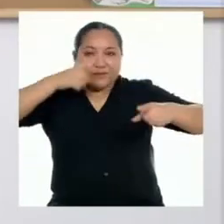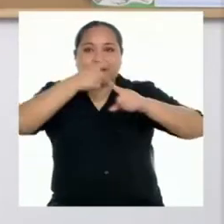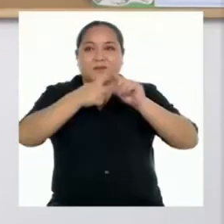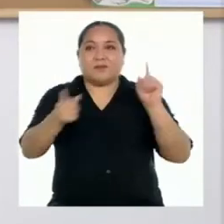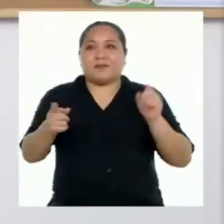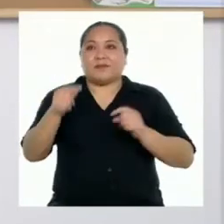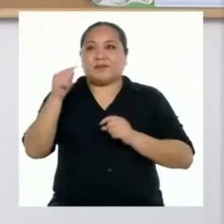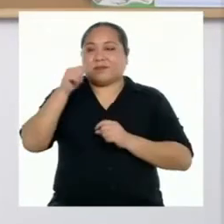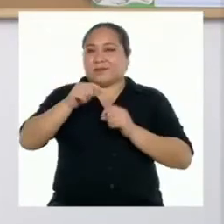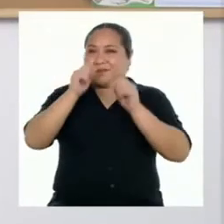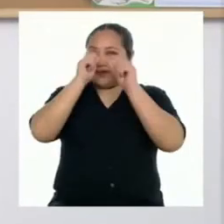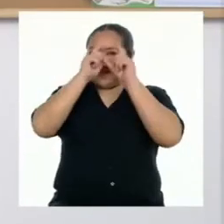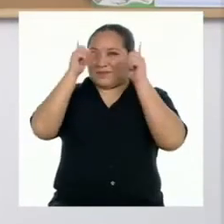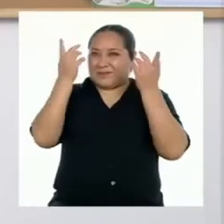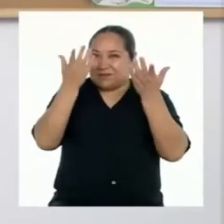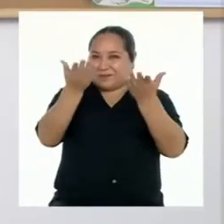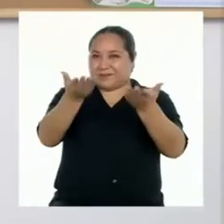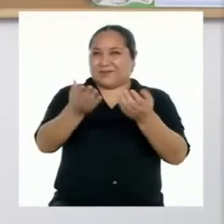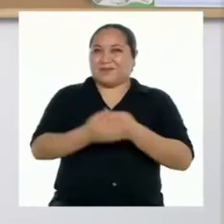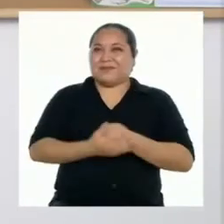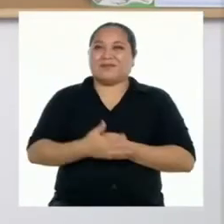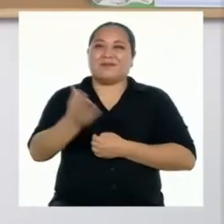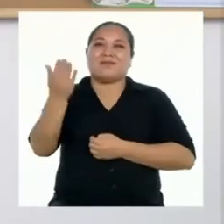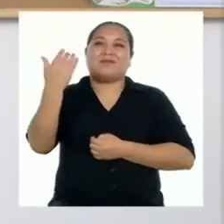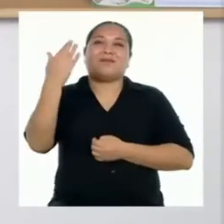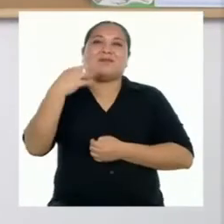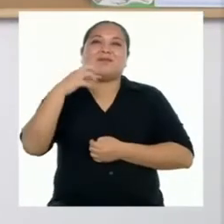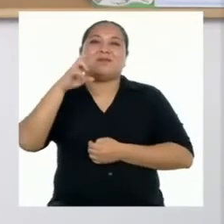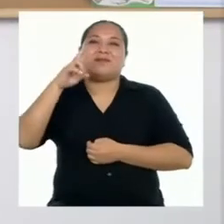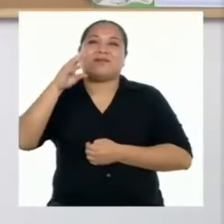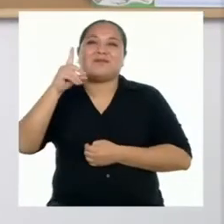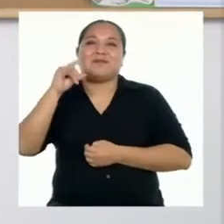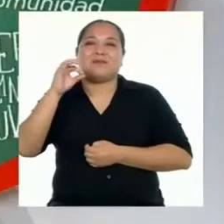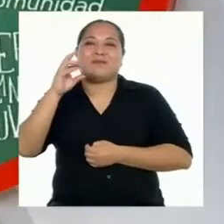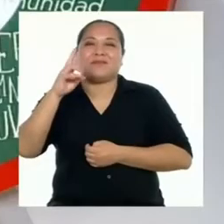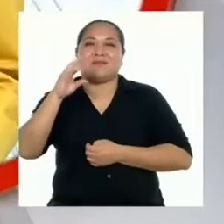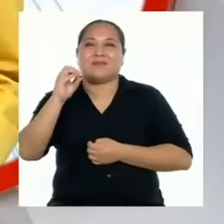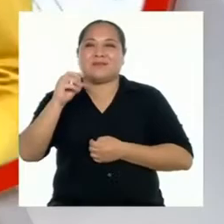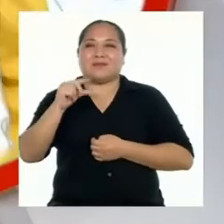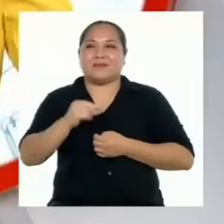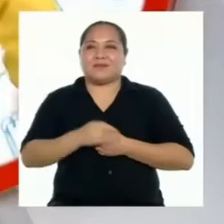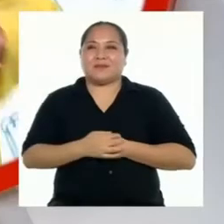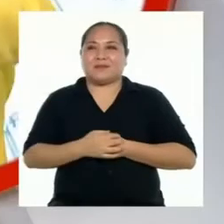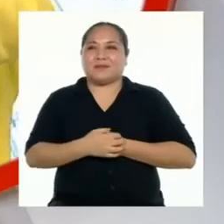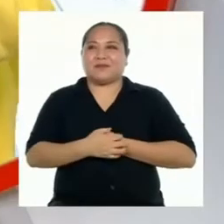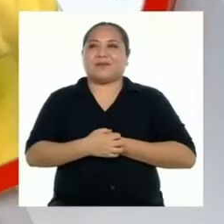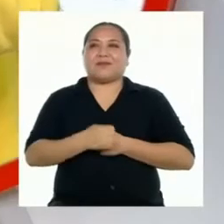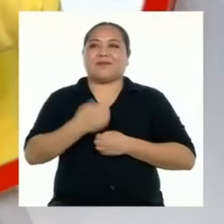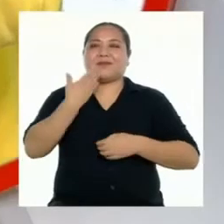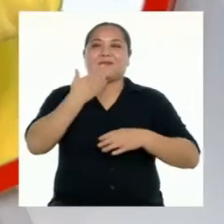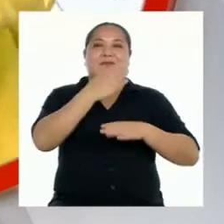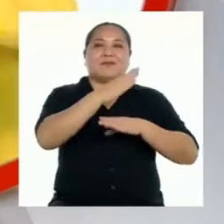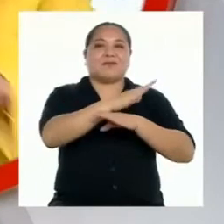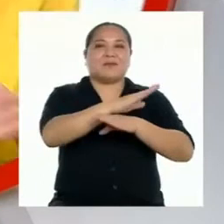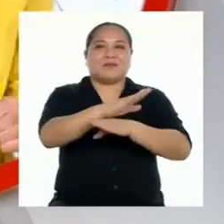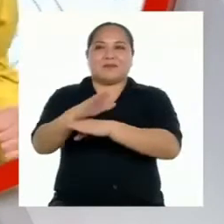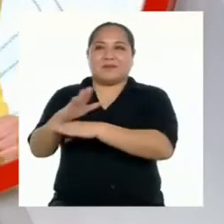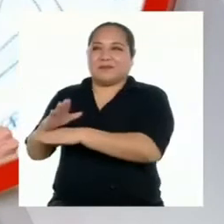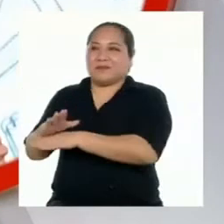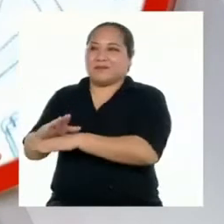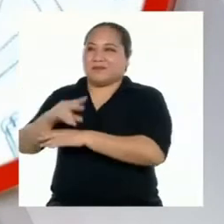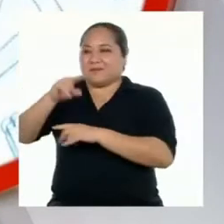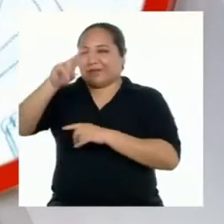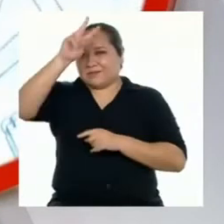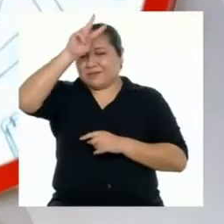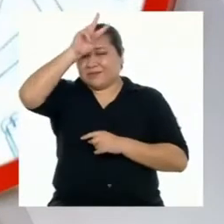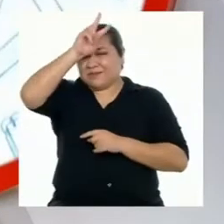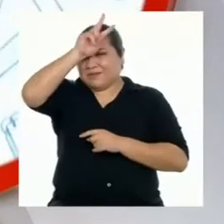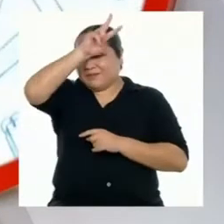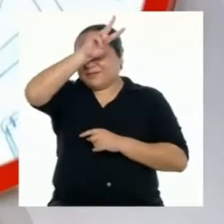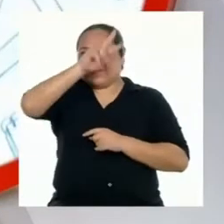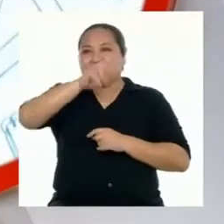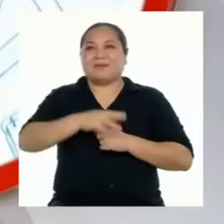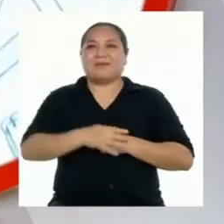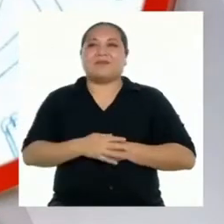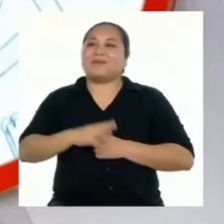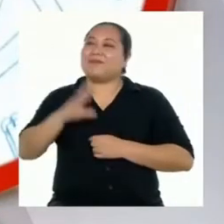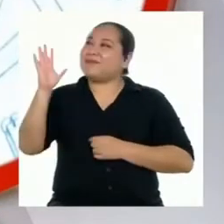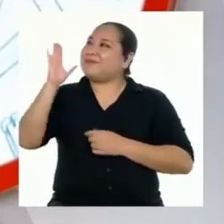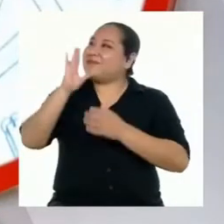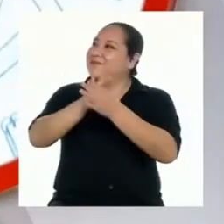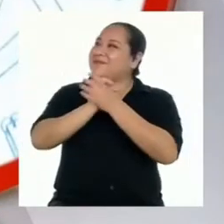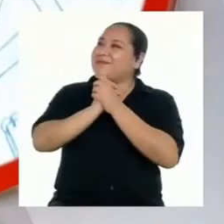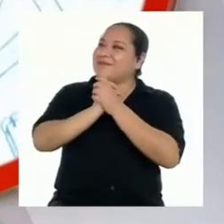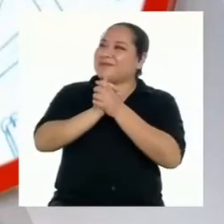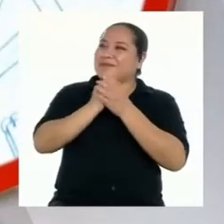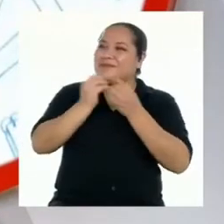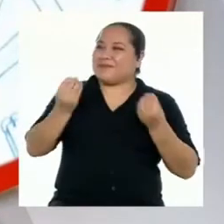¡Les tengo una sorpresa! ¡Adelante, Rodrigo! ¡Buenas tardes, Faru! ¡Hola,